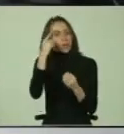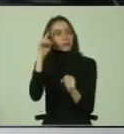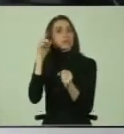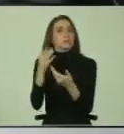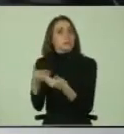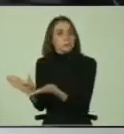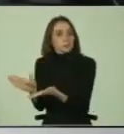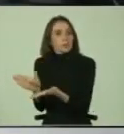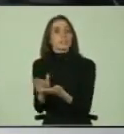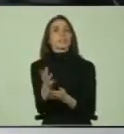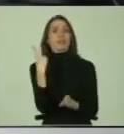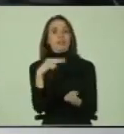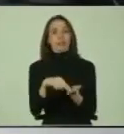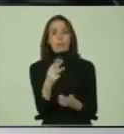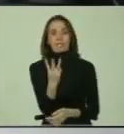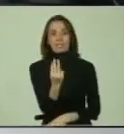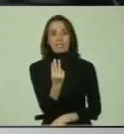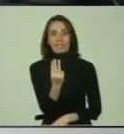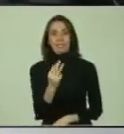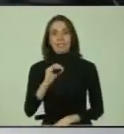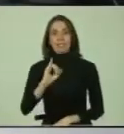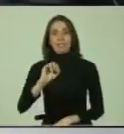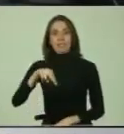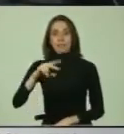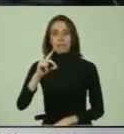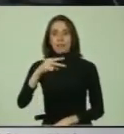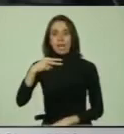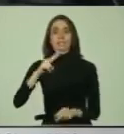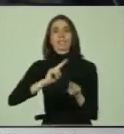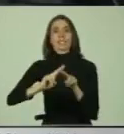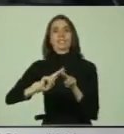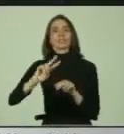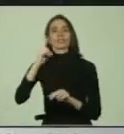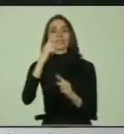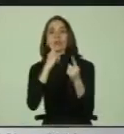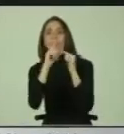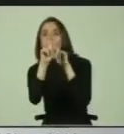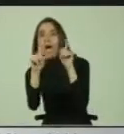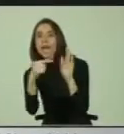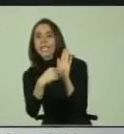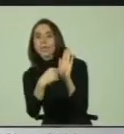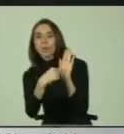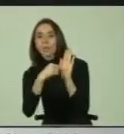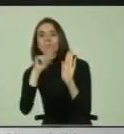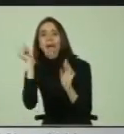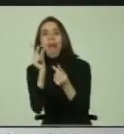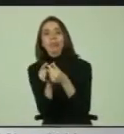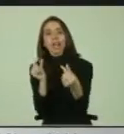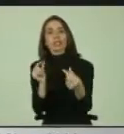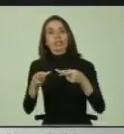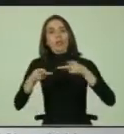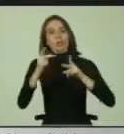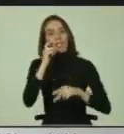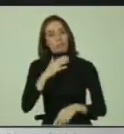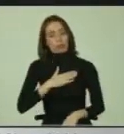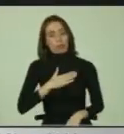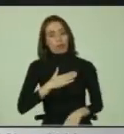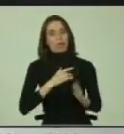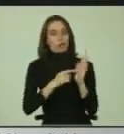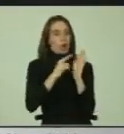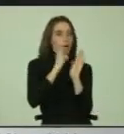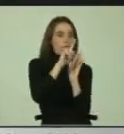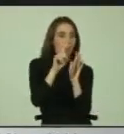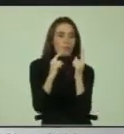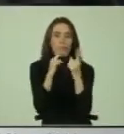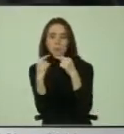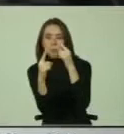En 2013, el INDH desarrolló la Segunda Encuesta Nacional de Derechos Humanos. La encuesta indagó,